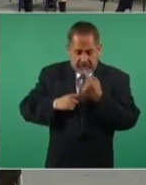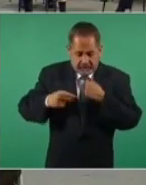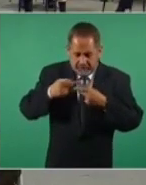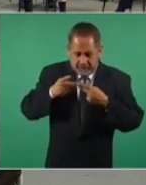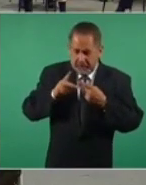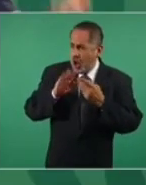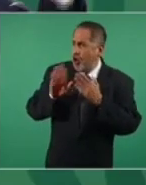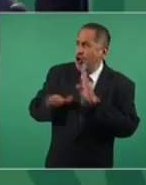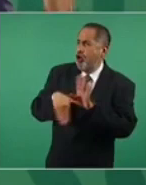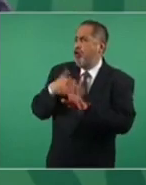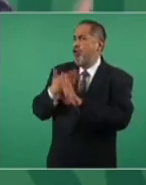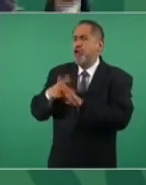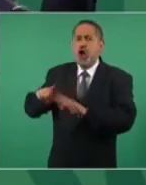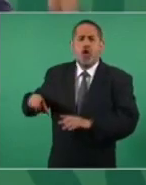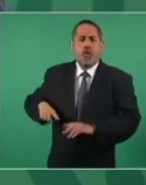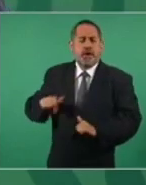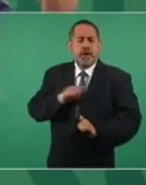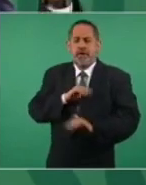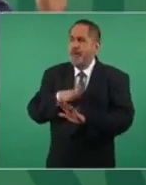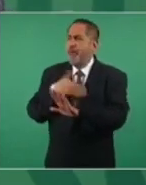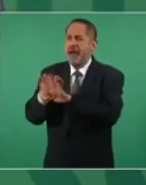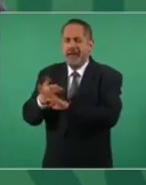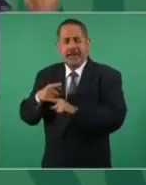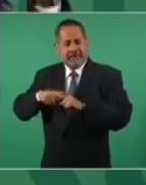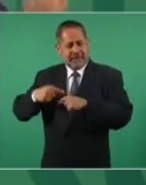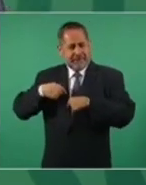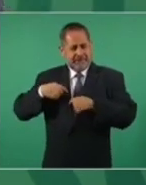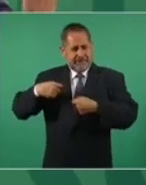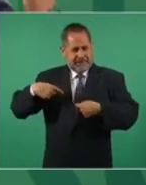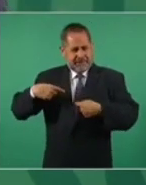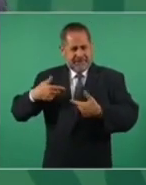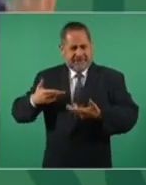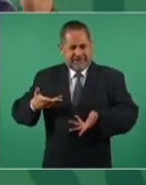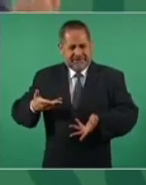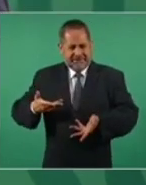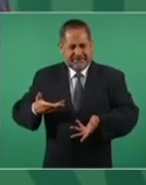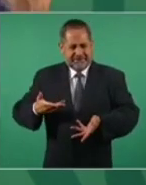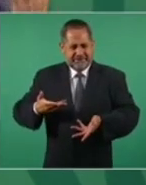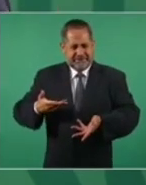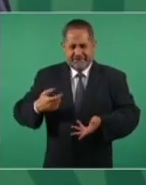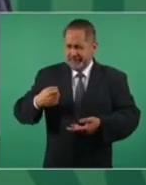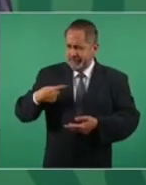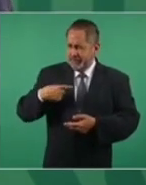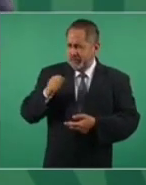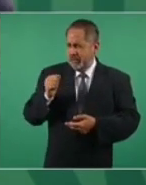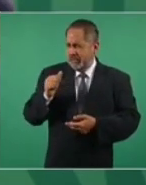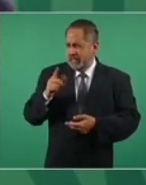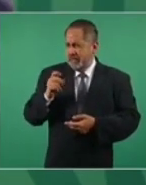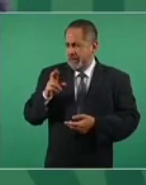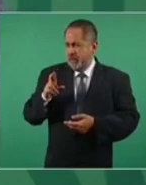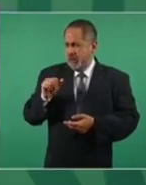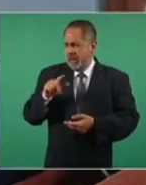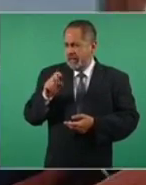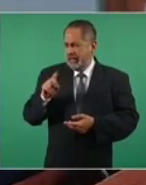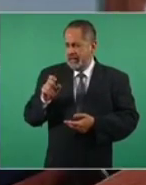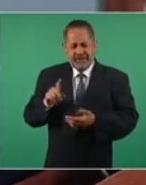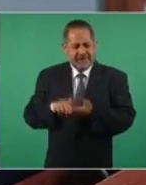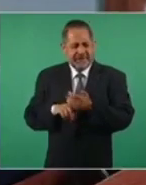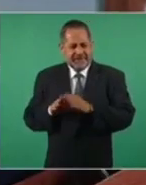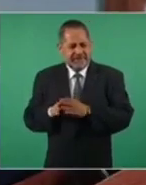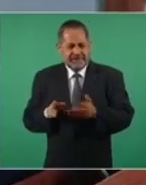es fuera máscaras que todos estos engañaban de que eran